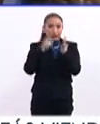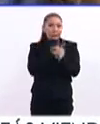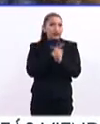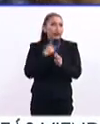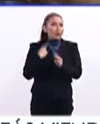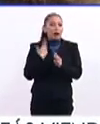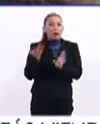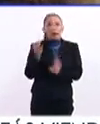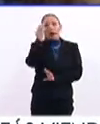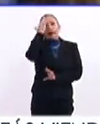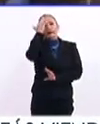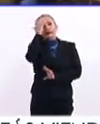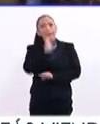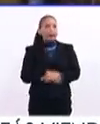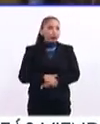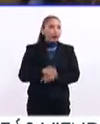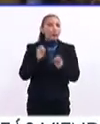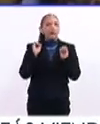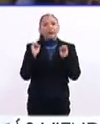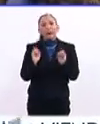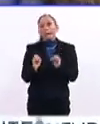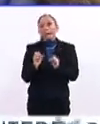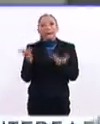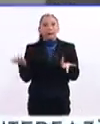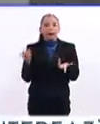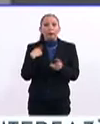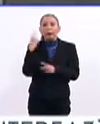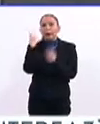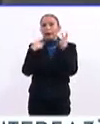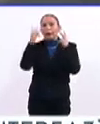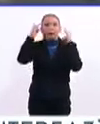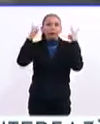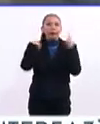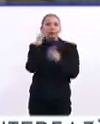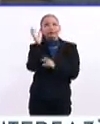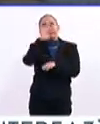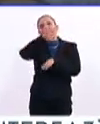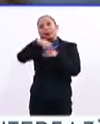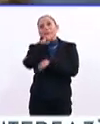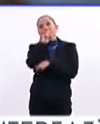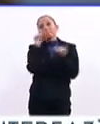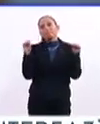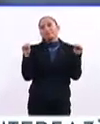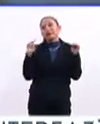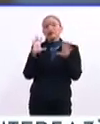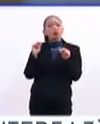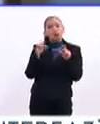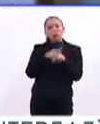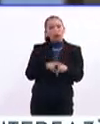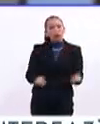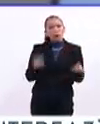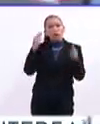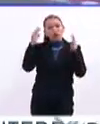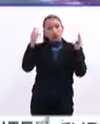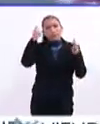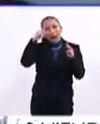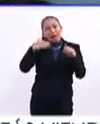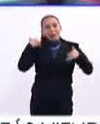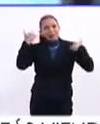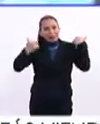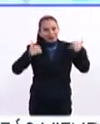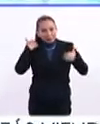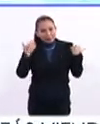que ser conocer o venir a un museo y estar todo el tiempo callado. Al contrario, un museo es para